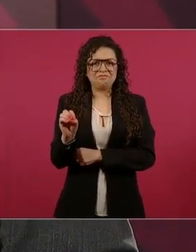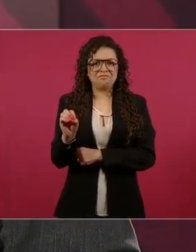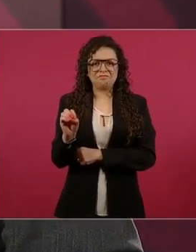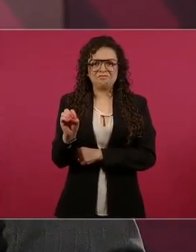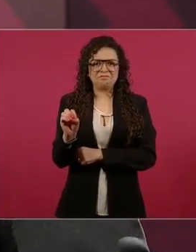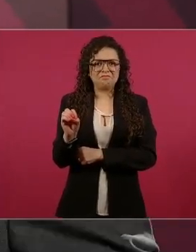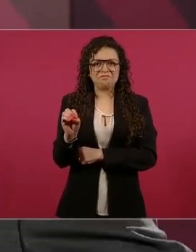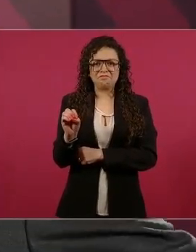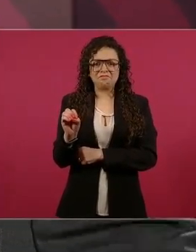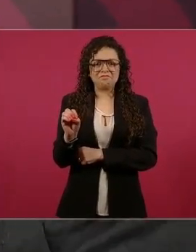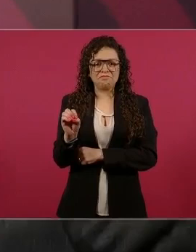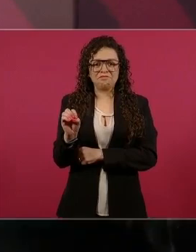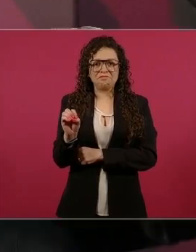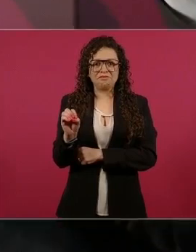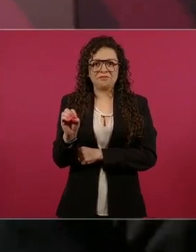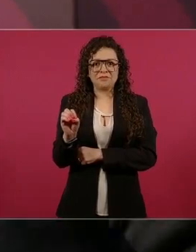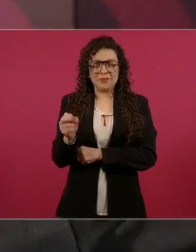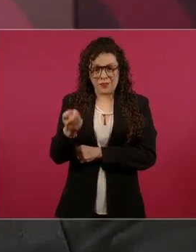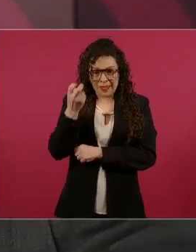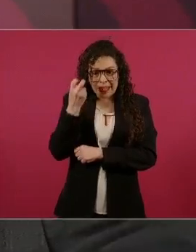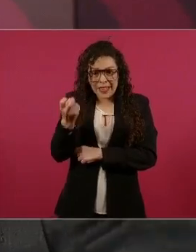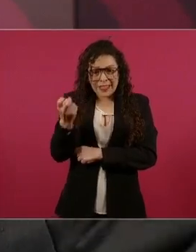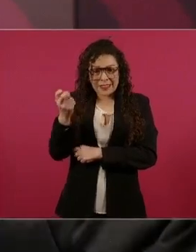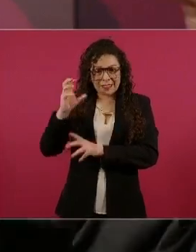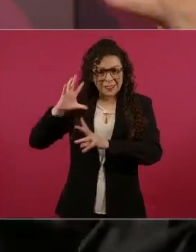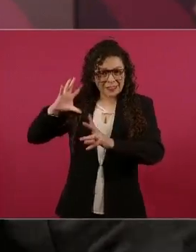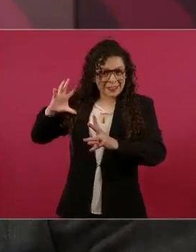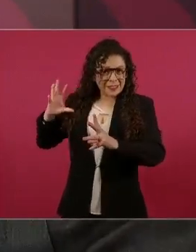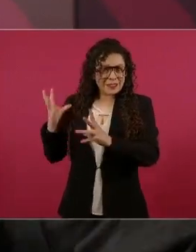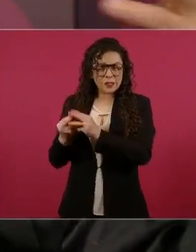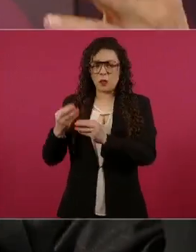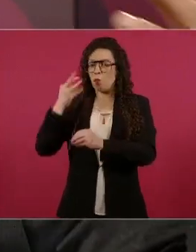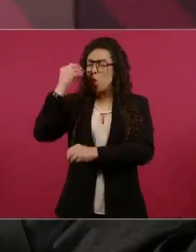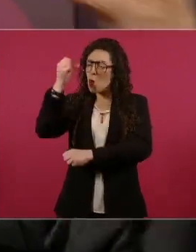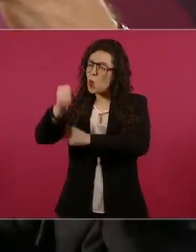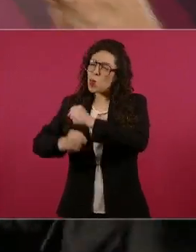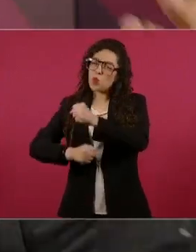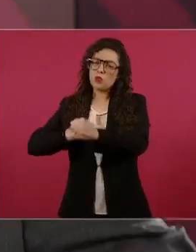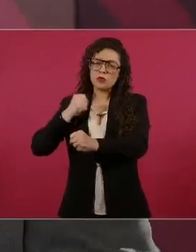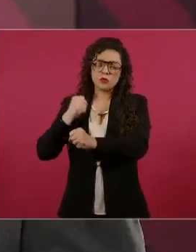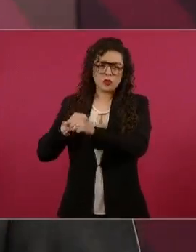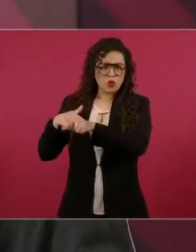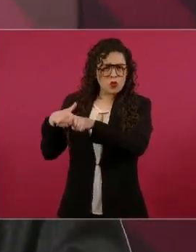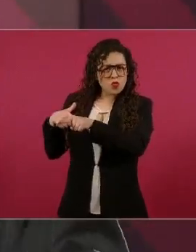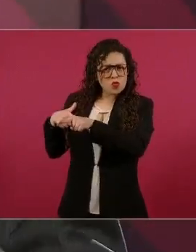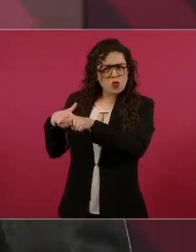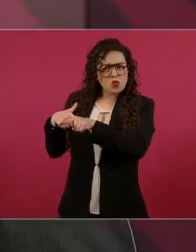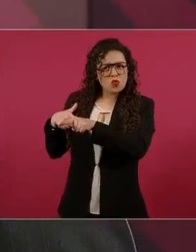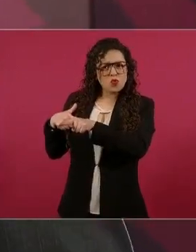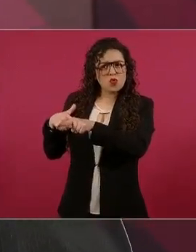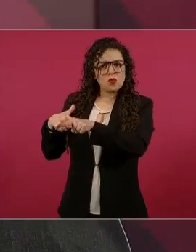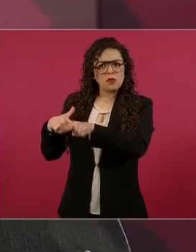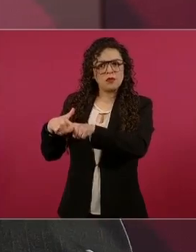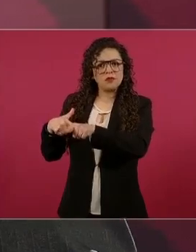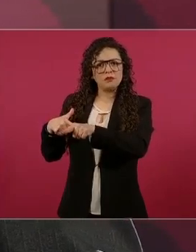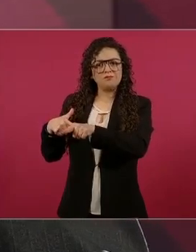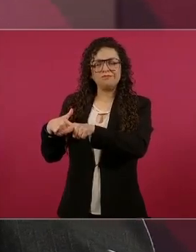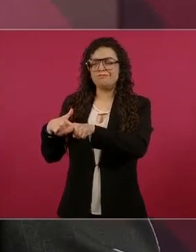A pesar de todo eso, toda esa avalancha no pudieron eclipsar